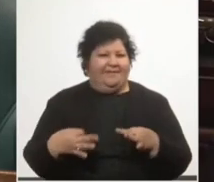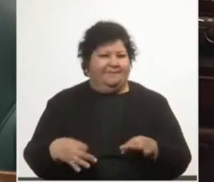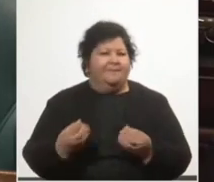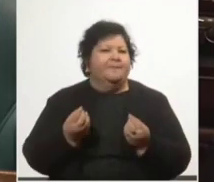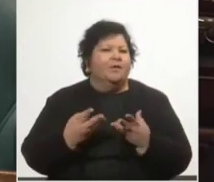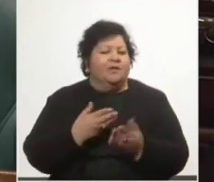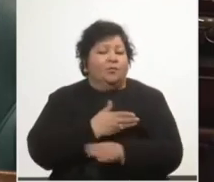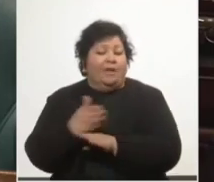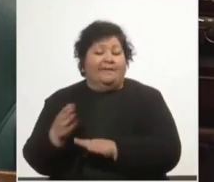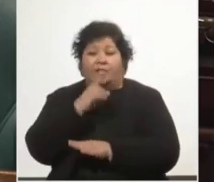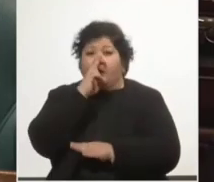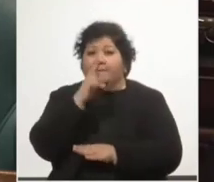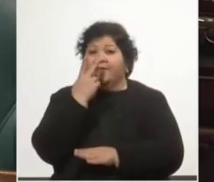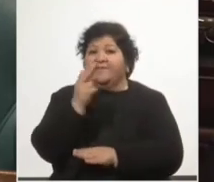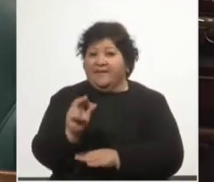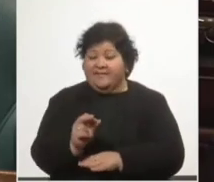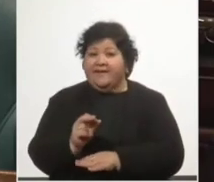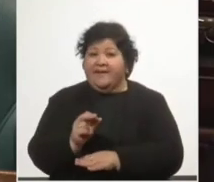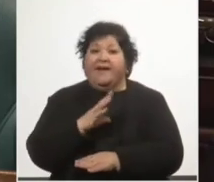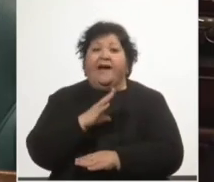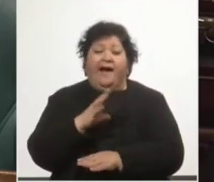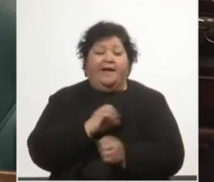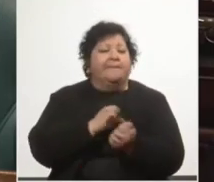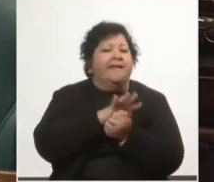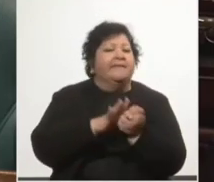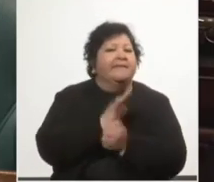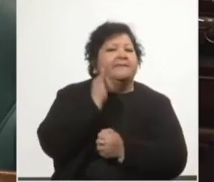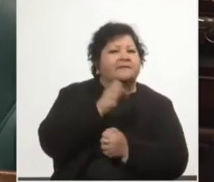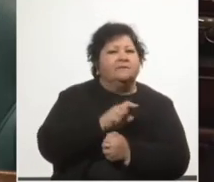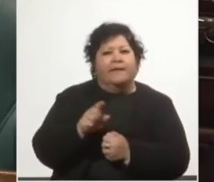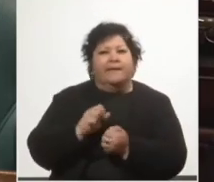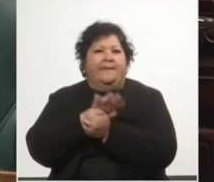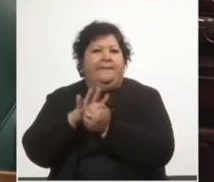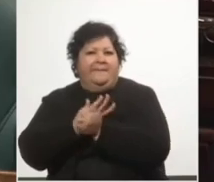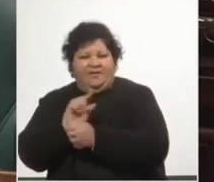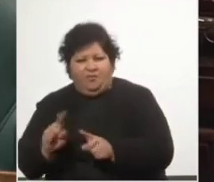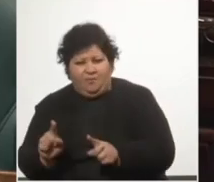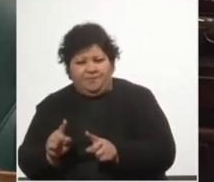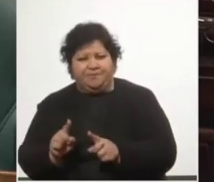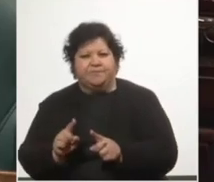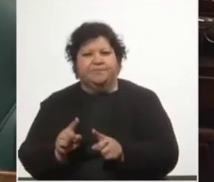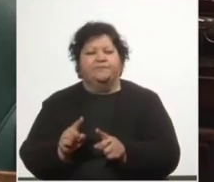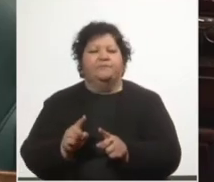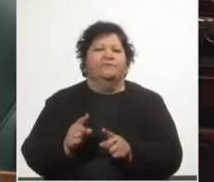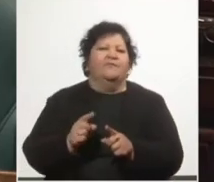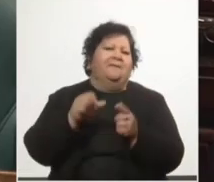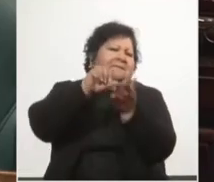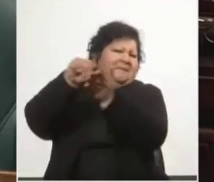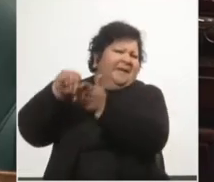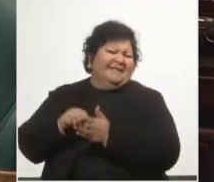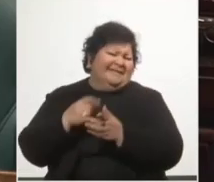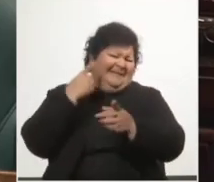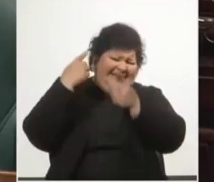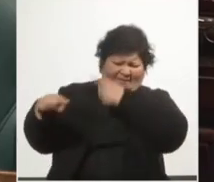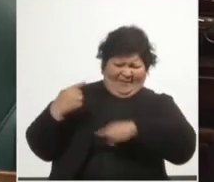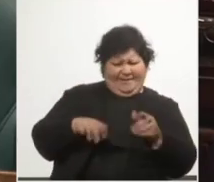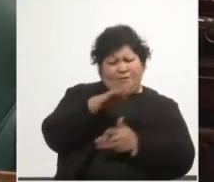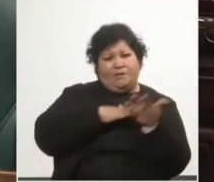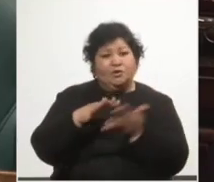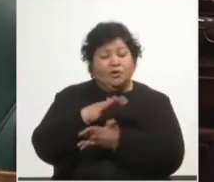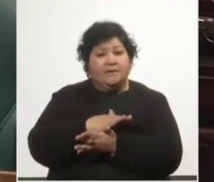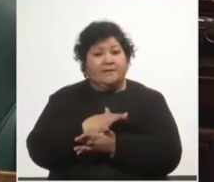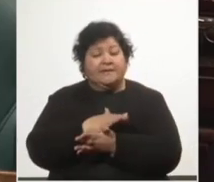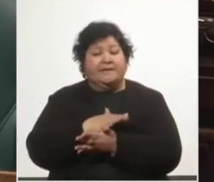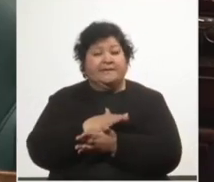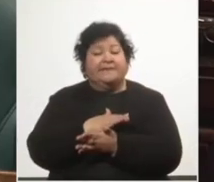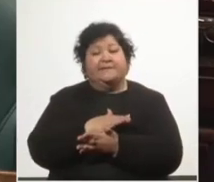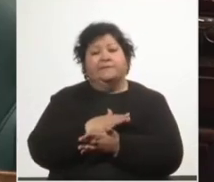durante 2020 hay meses con y sin pandemia y porque los países partían de situaciones previas muy diferentes. Lo correcto desde el punto de